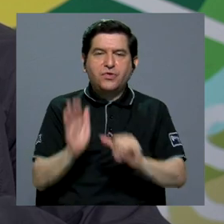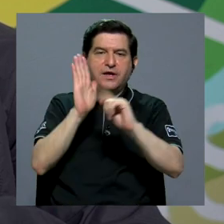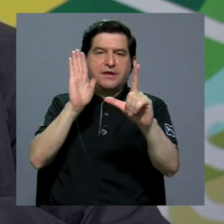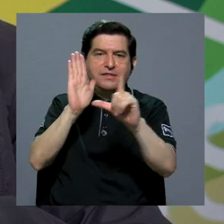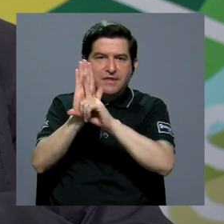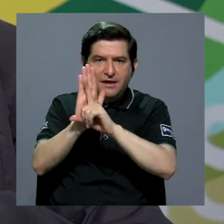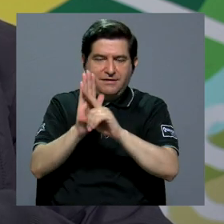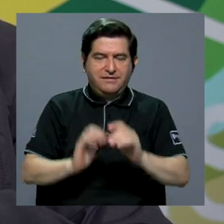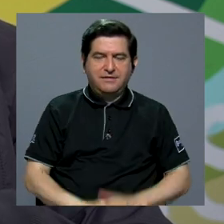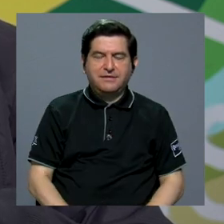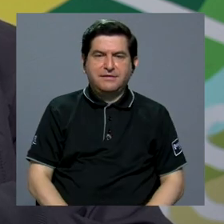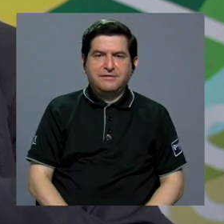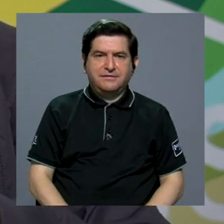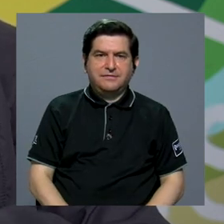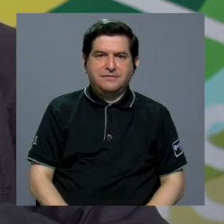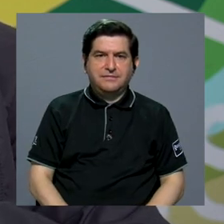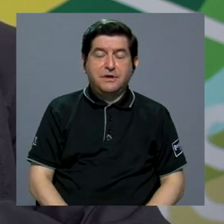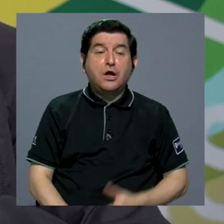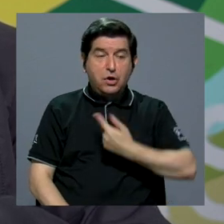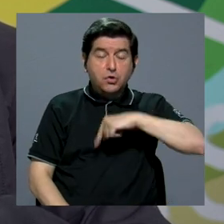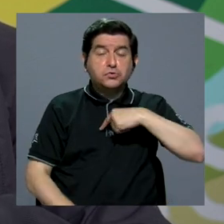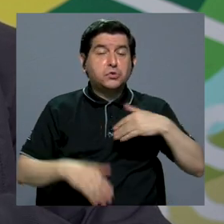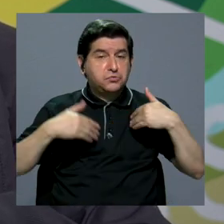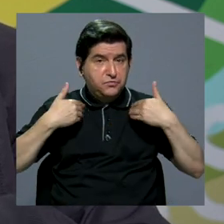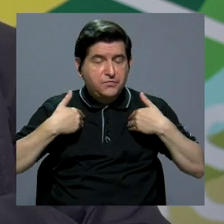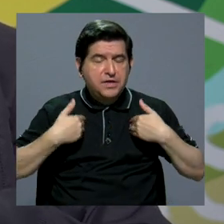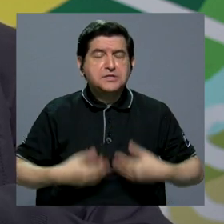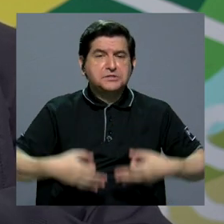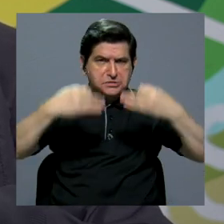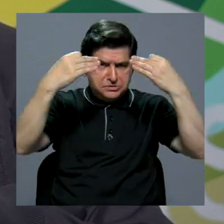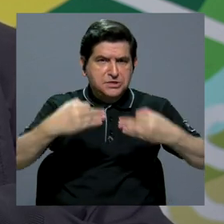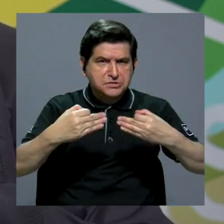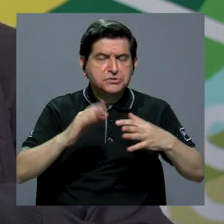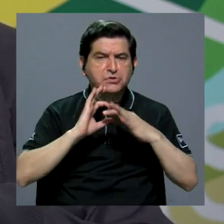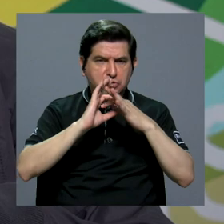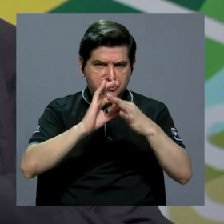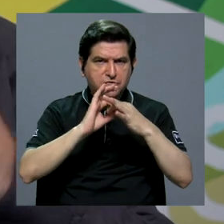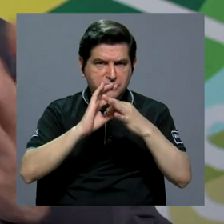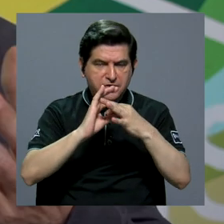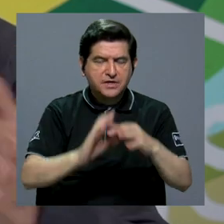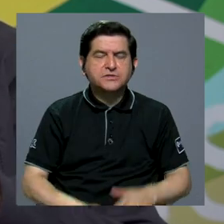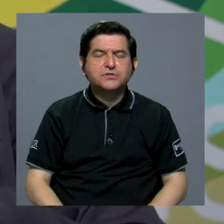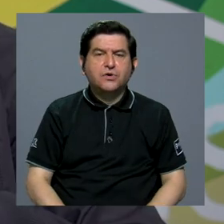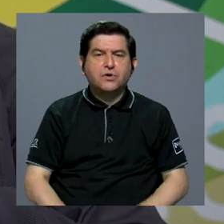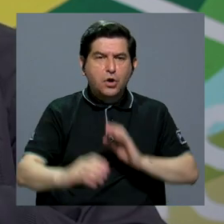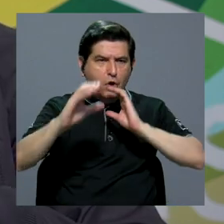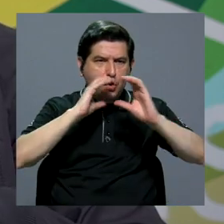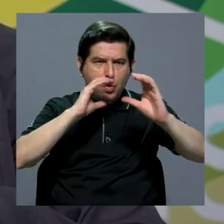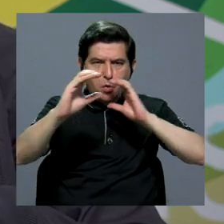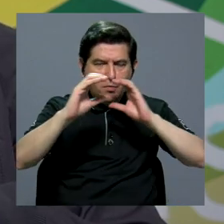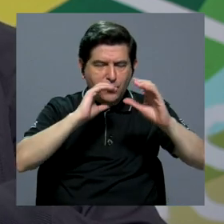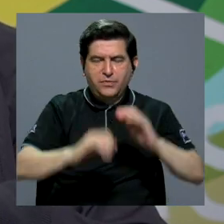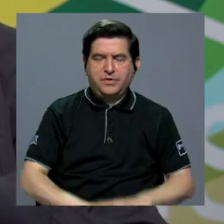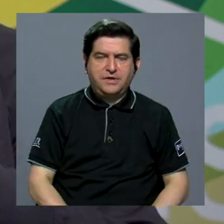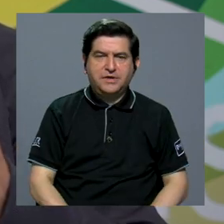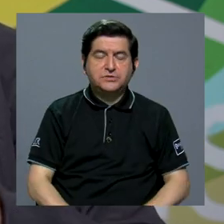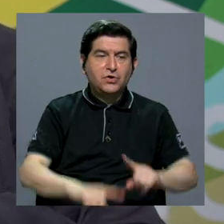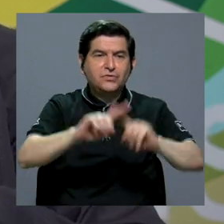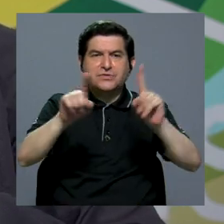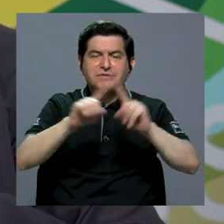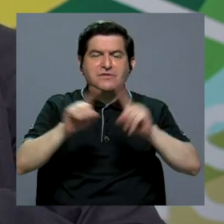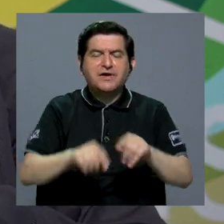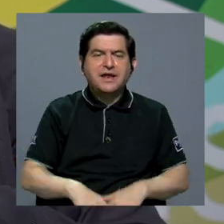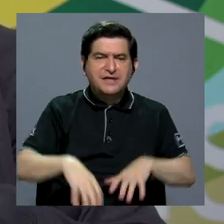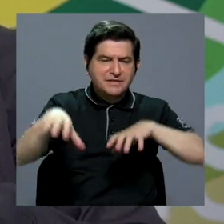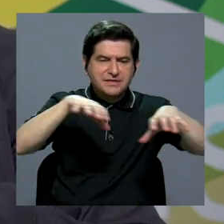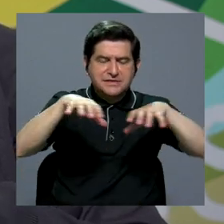legislativo, aunque celebramos medidas relacionadas, por ejemplo, con la transmisión, streaming de las diferentes